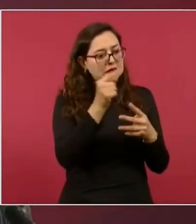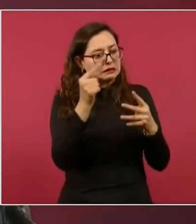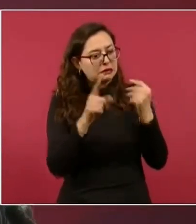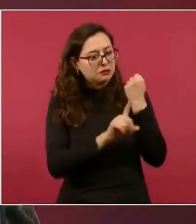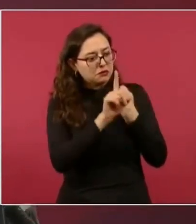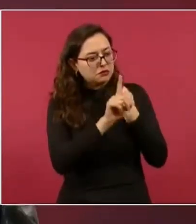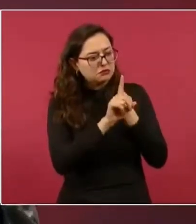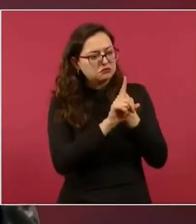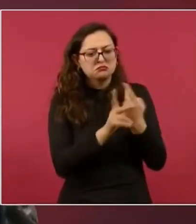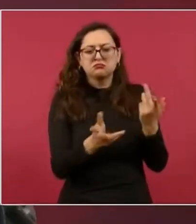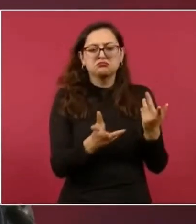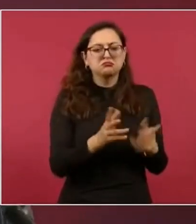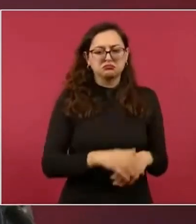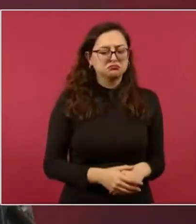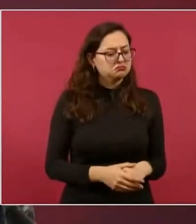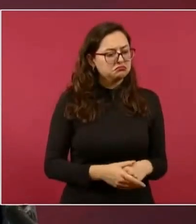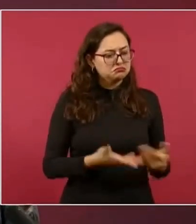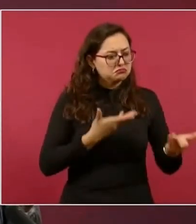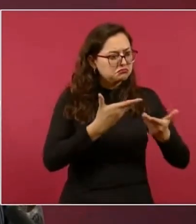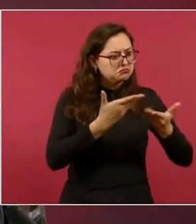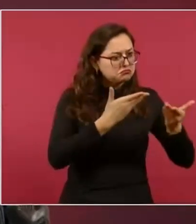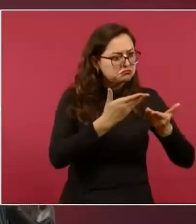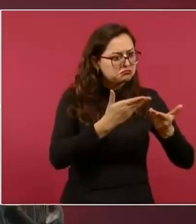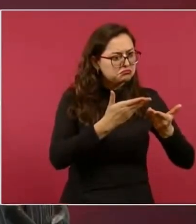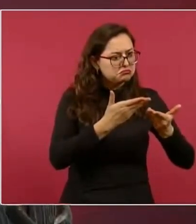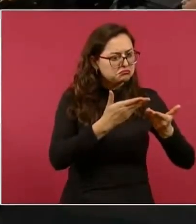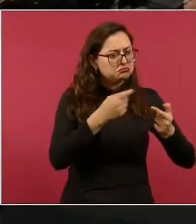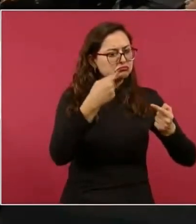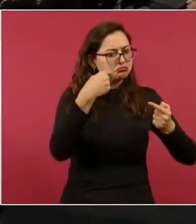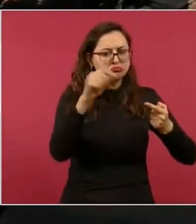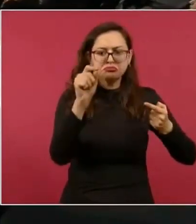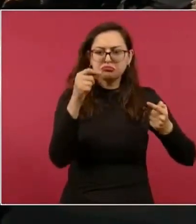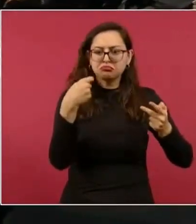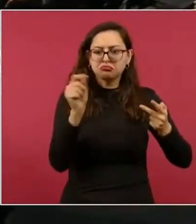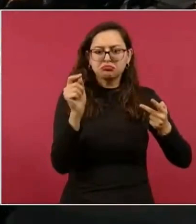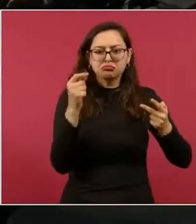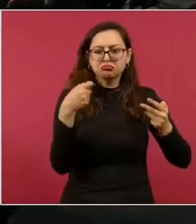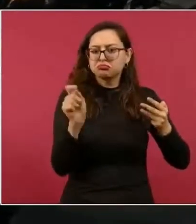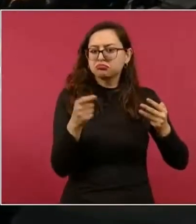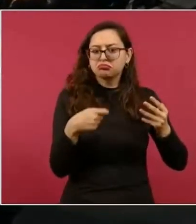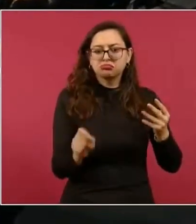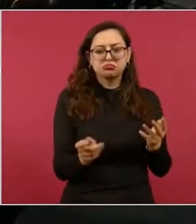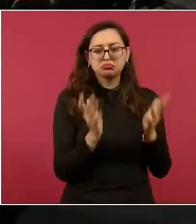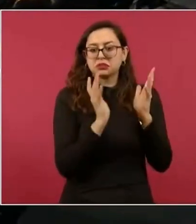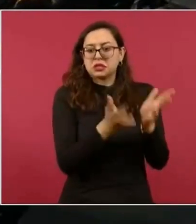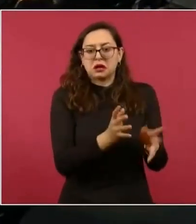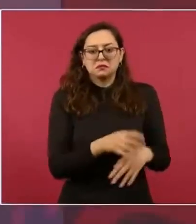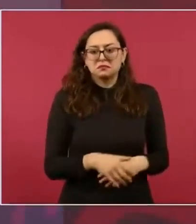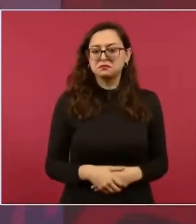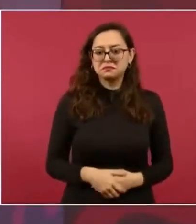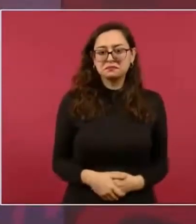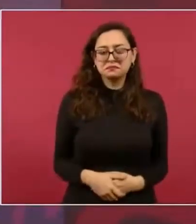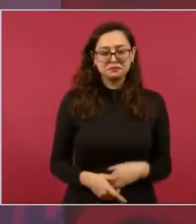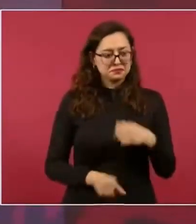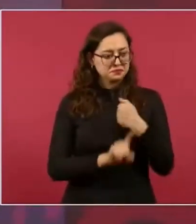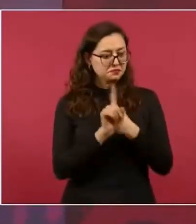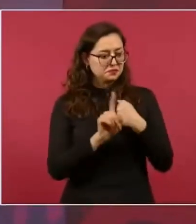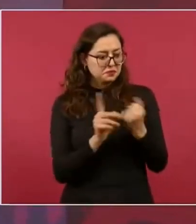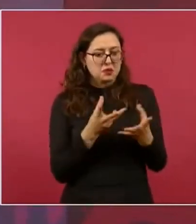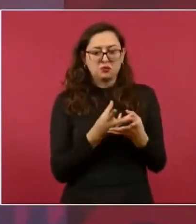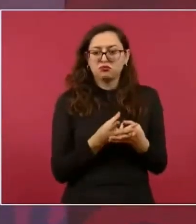sin ningún obstáculo, que tenían que ver con